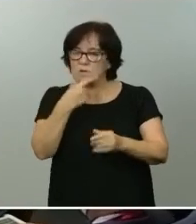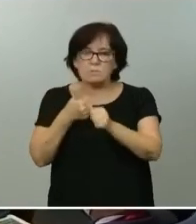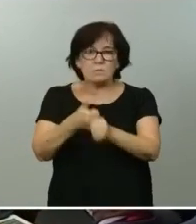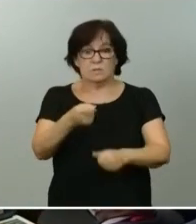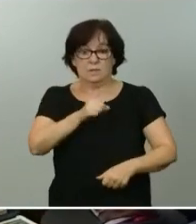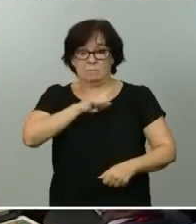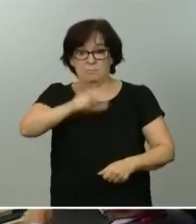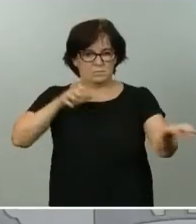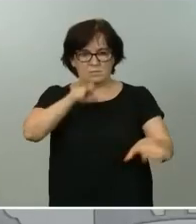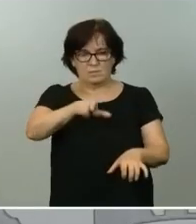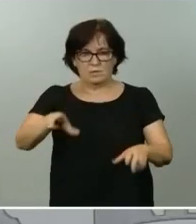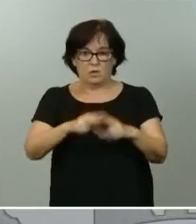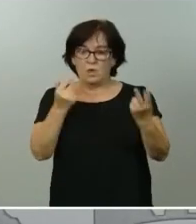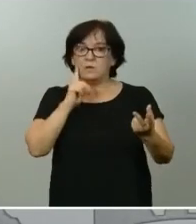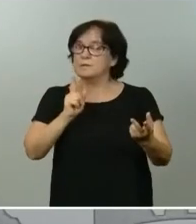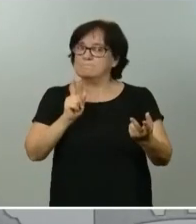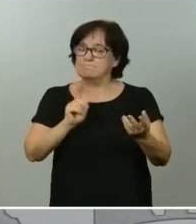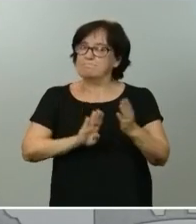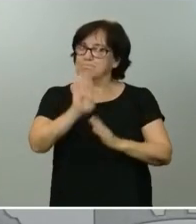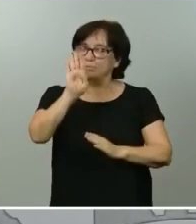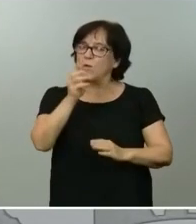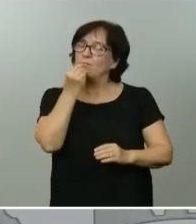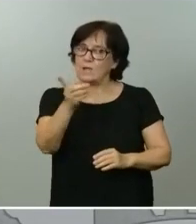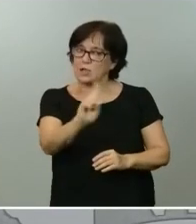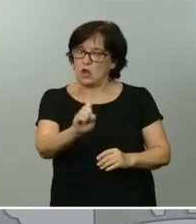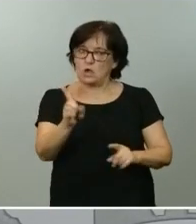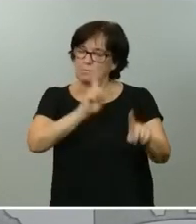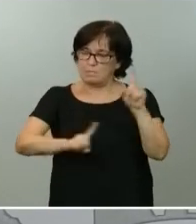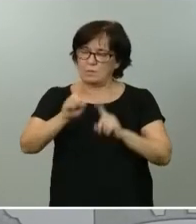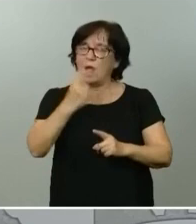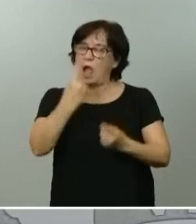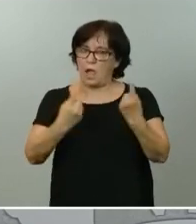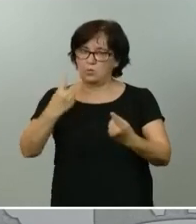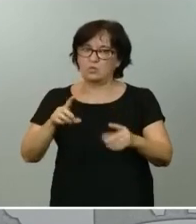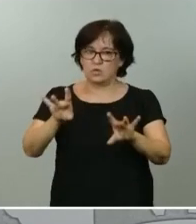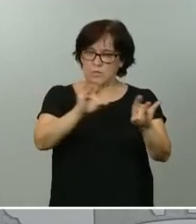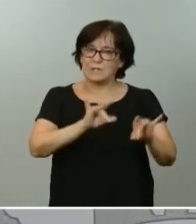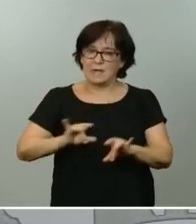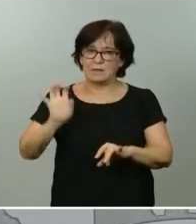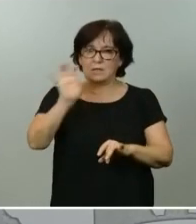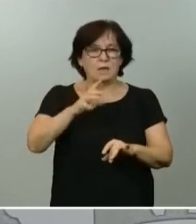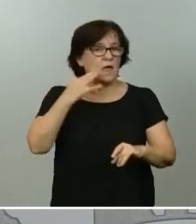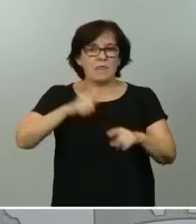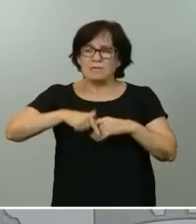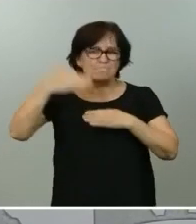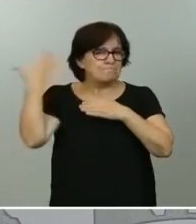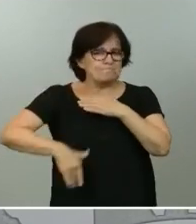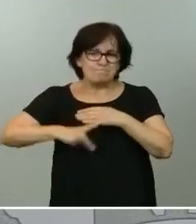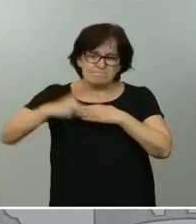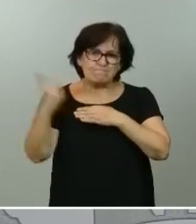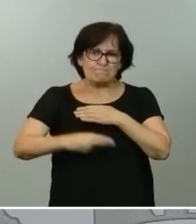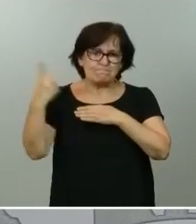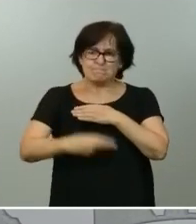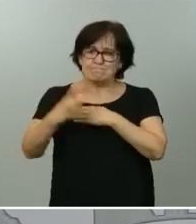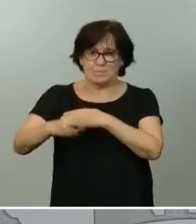.000 militares para rastrear los casos de coronavirus. La falta de recursos humanos en las regiones autonómicas más afectadas por la COVID